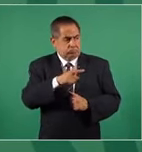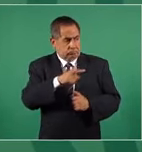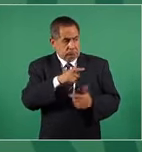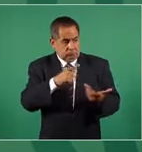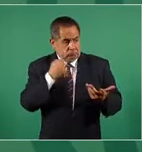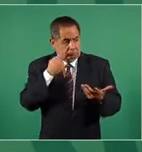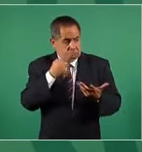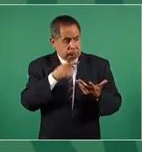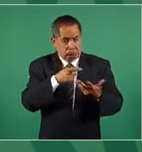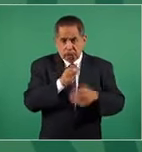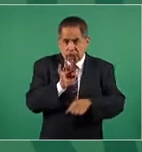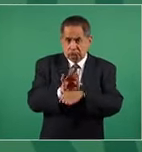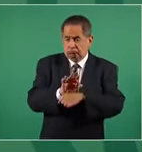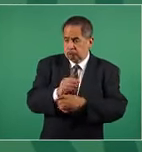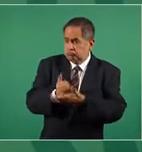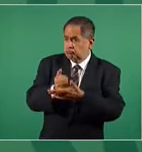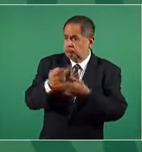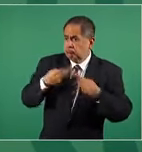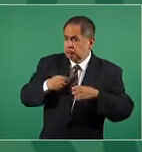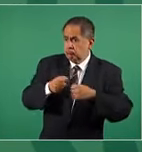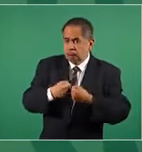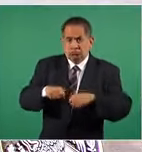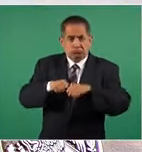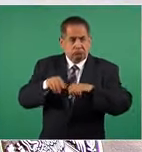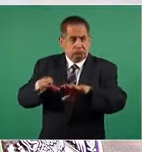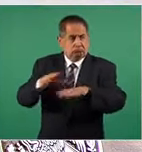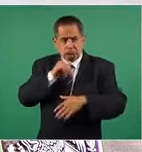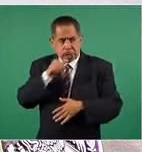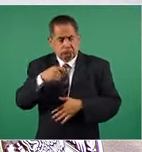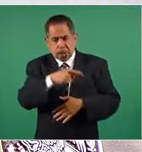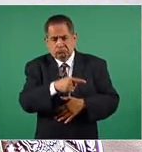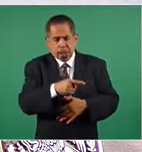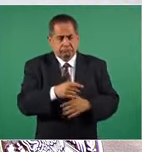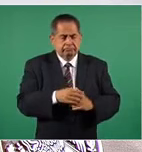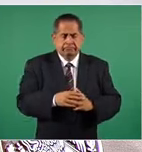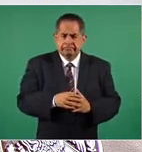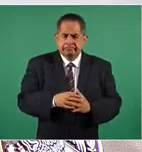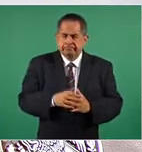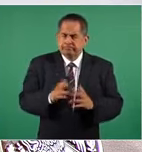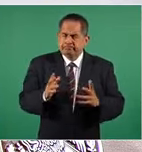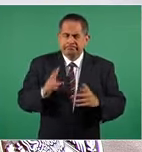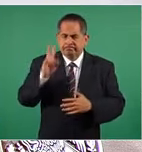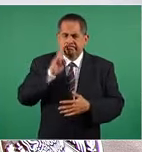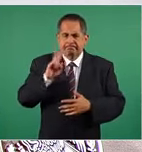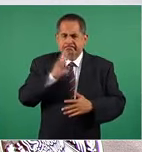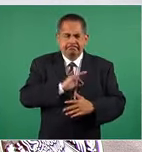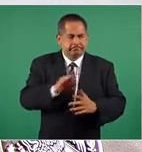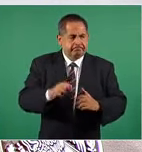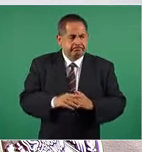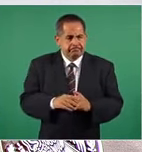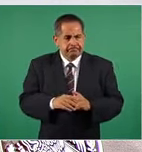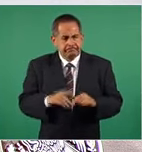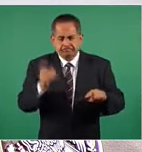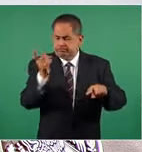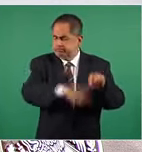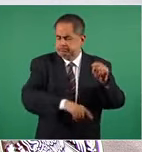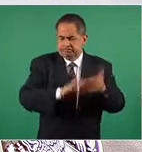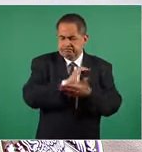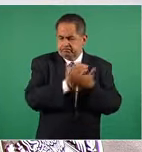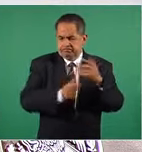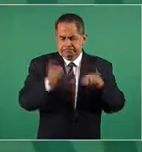social que se les revoque